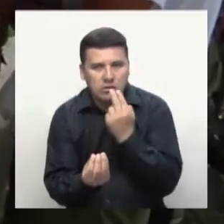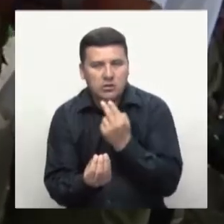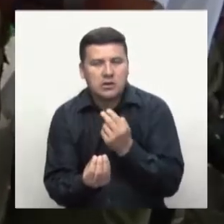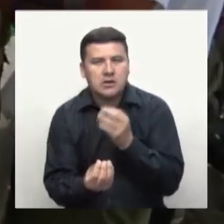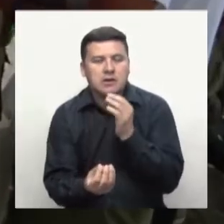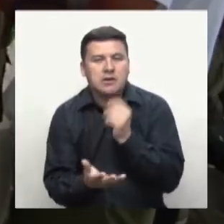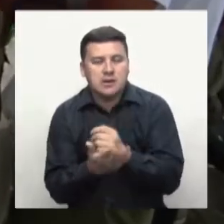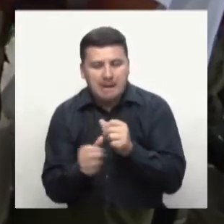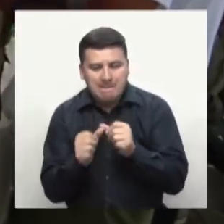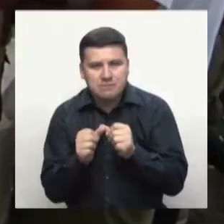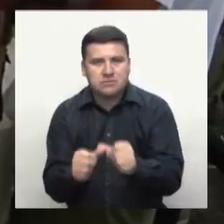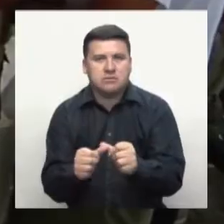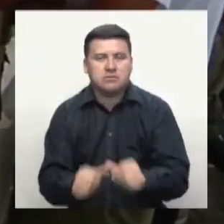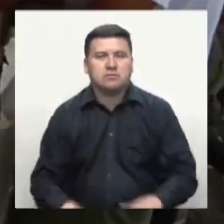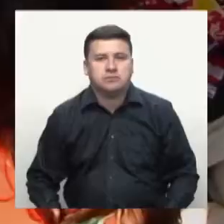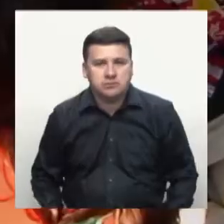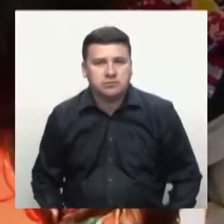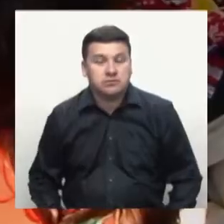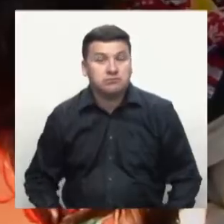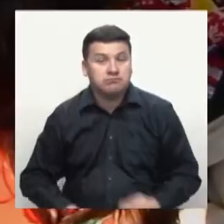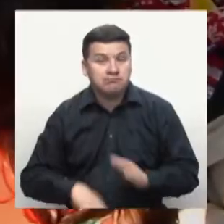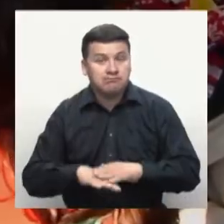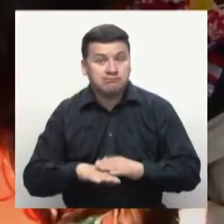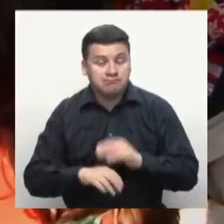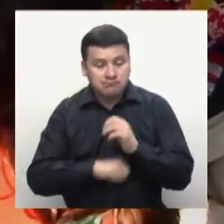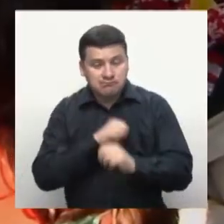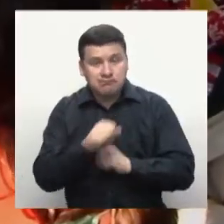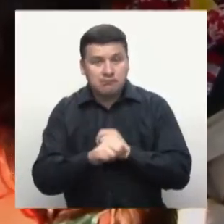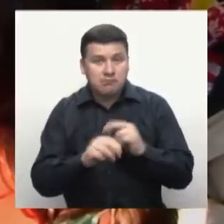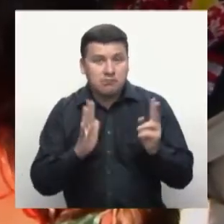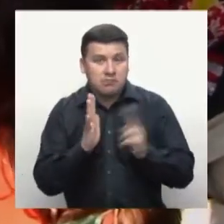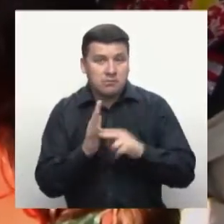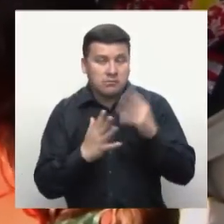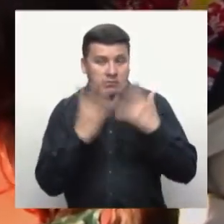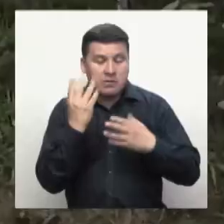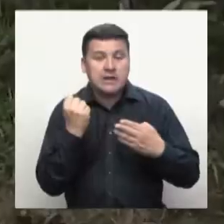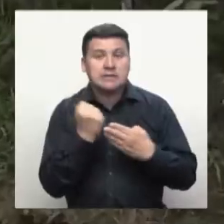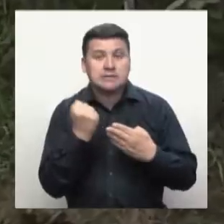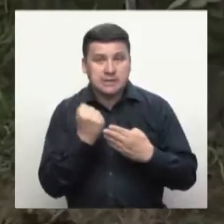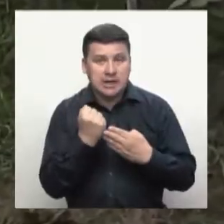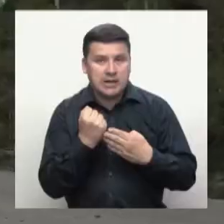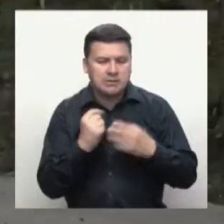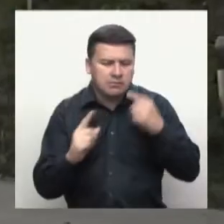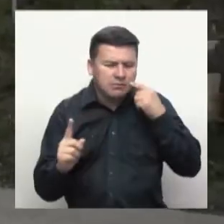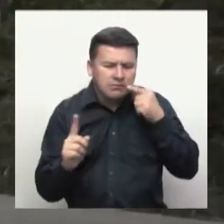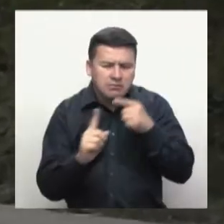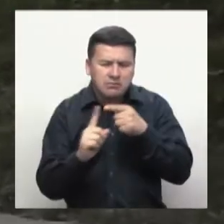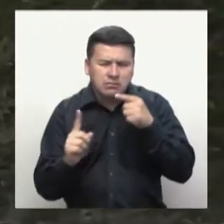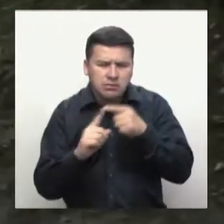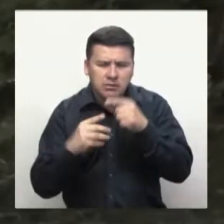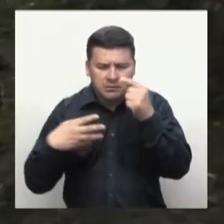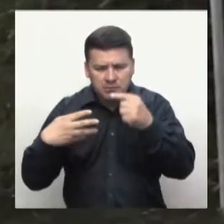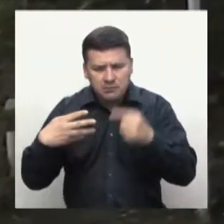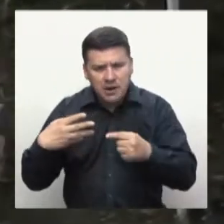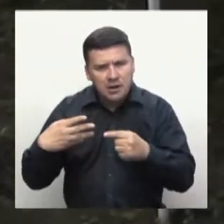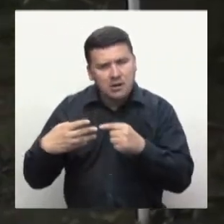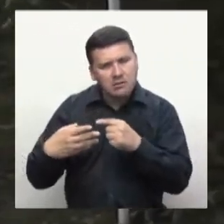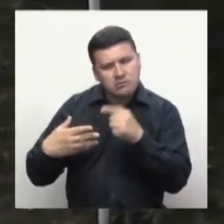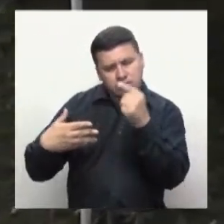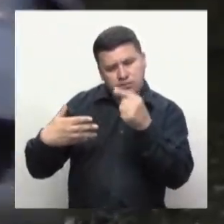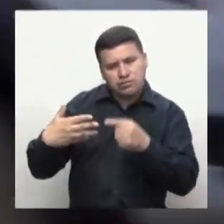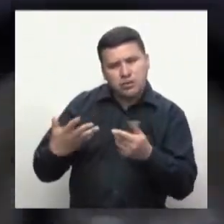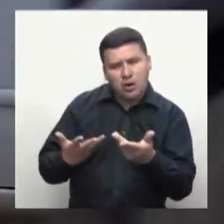ha trazado una estrategia para contribuir a la consolidación del postconflicto y a la cultura de paz en Colombia con el fin de impactar el desarrollo